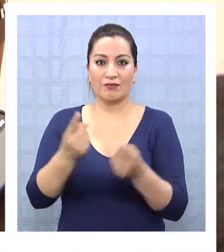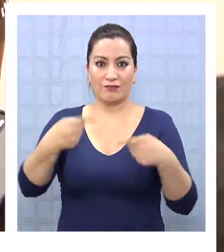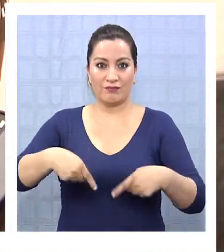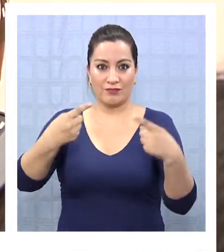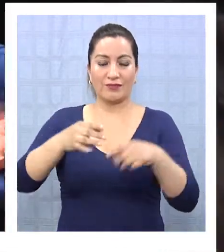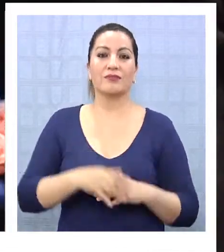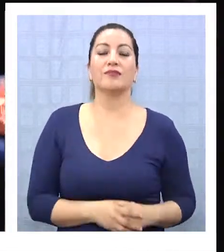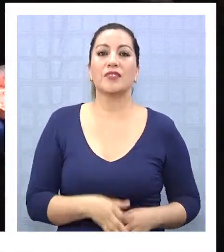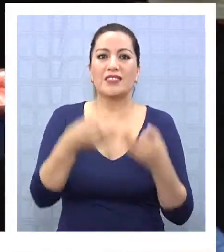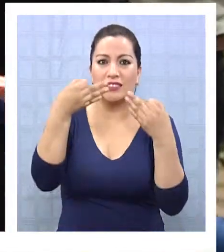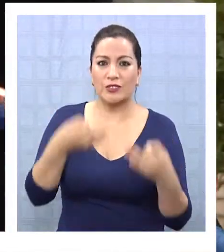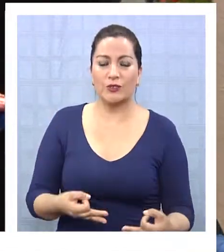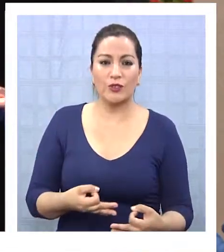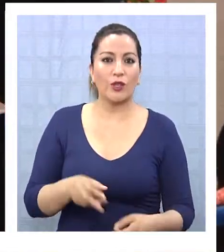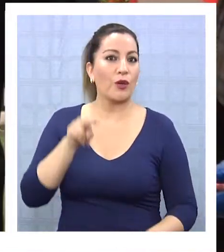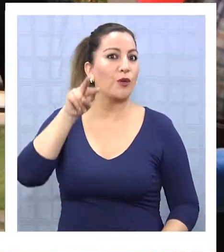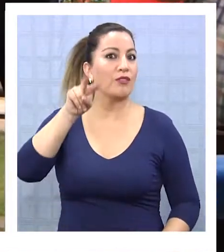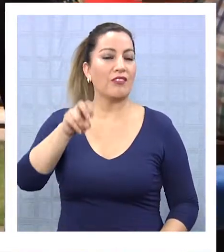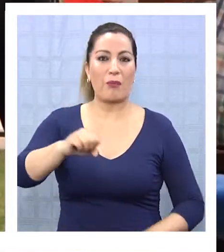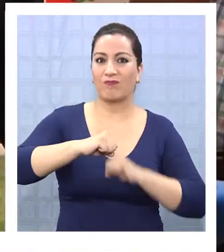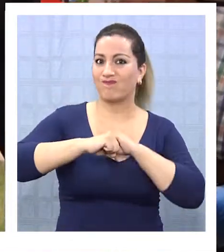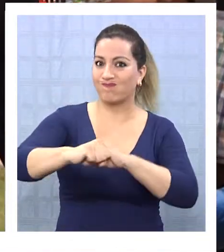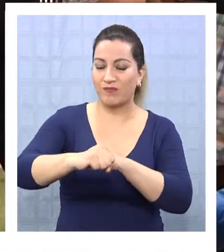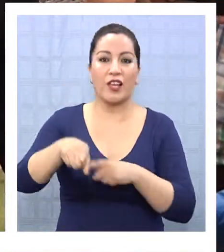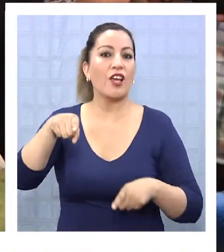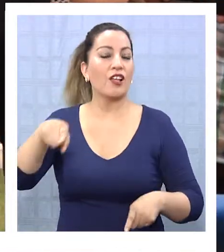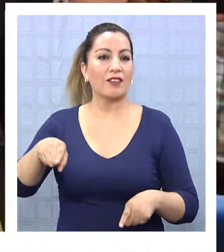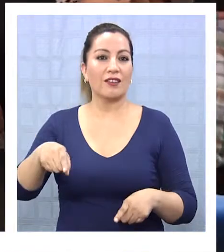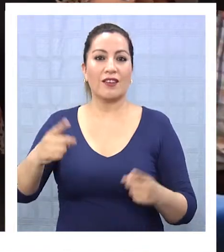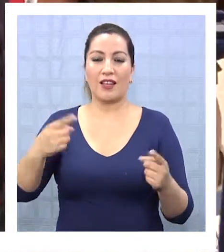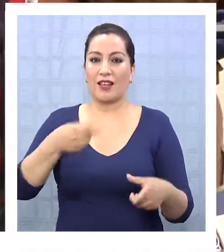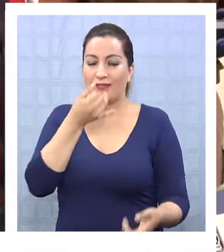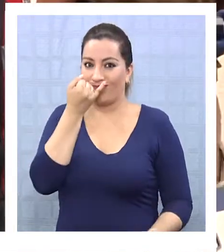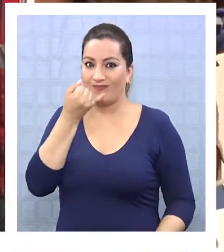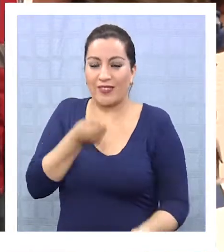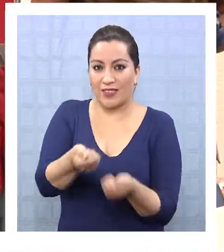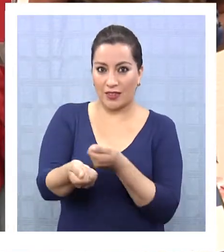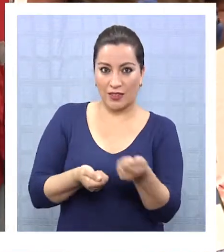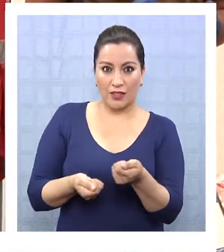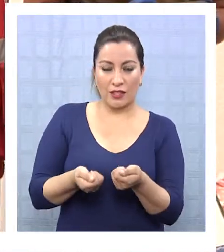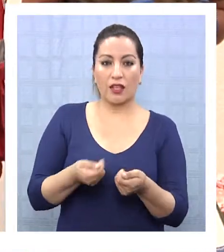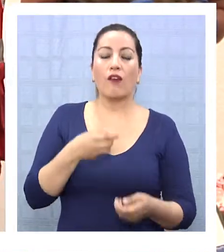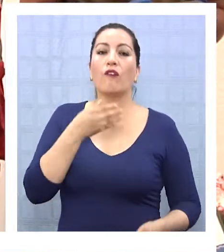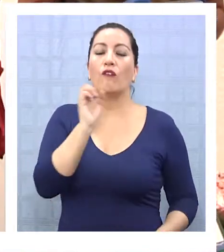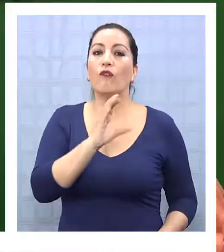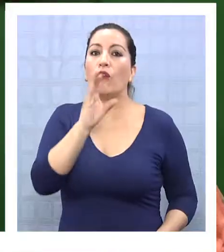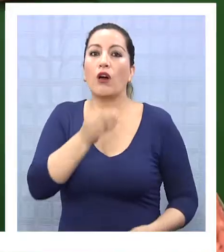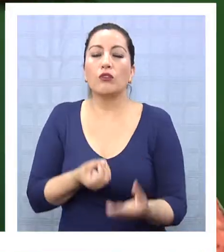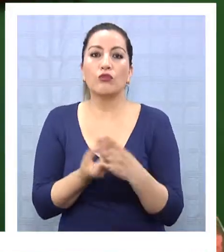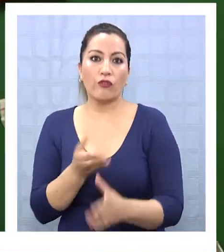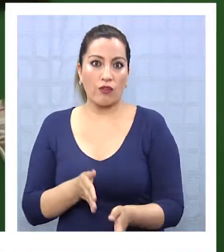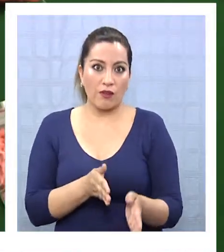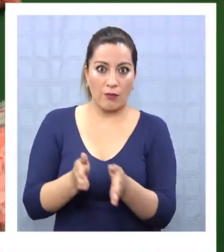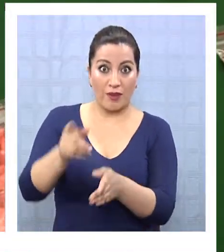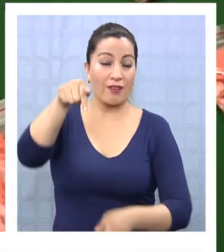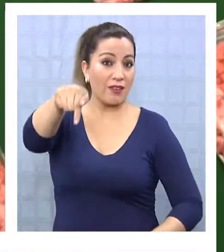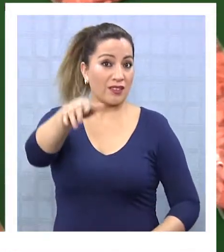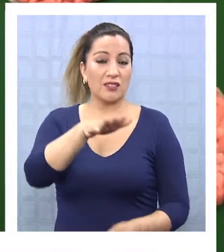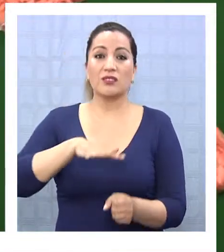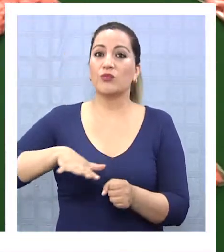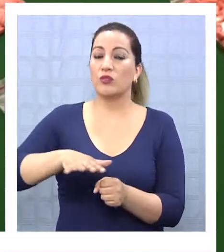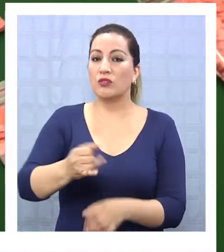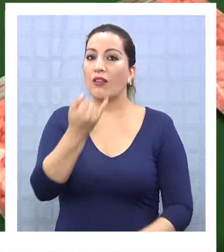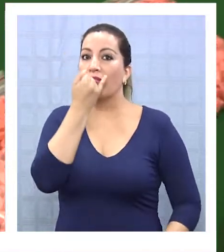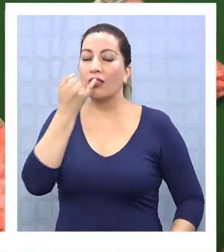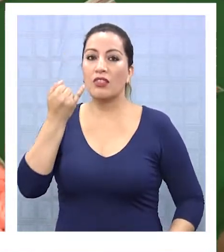Segura que apunta a esto. Un golpe al narcotráfico que busca nuevas rutas para el ingreso de sustancias ilícitas, en este caso